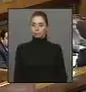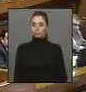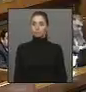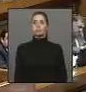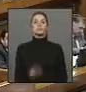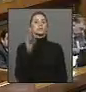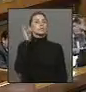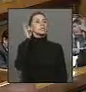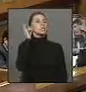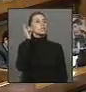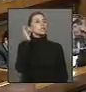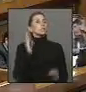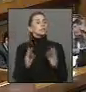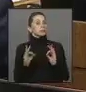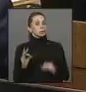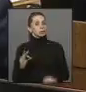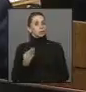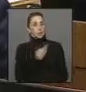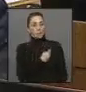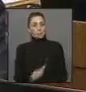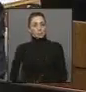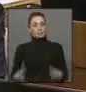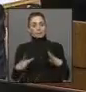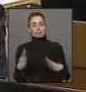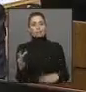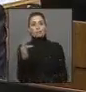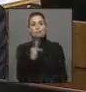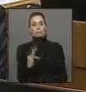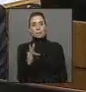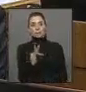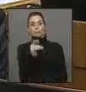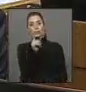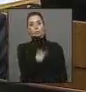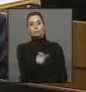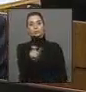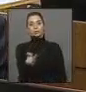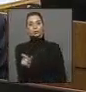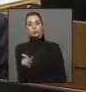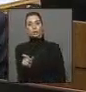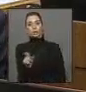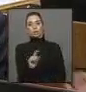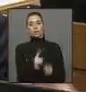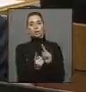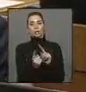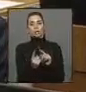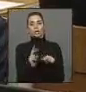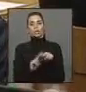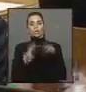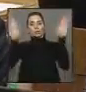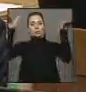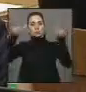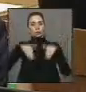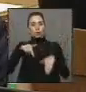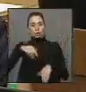Señora Presidenta, en primer lugar yo quiero felicitar a quienes hicieron posible esta sesión.